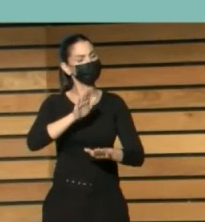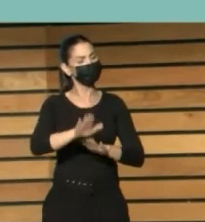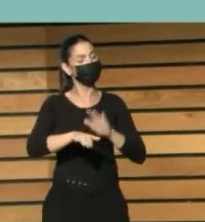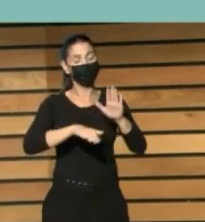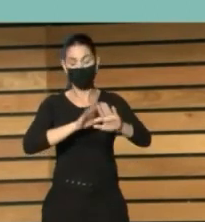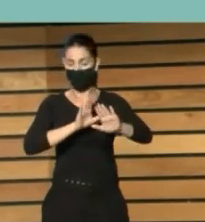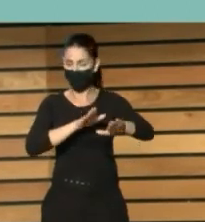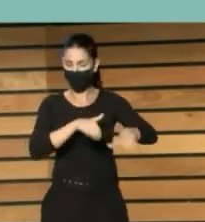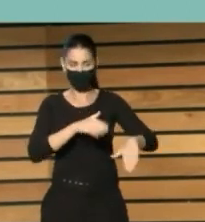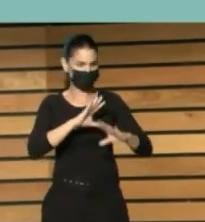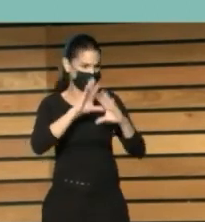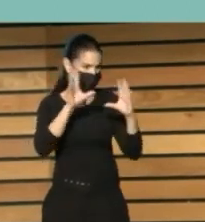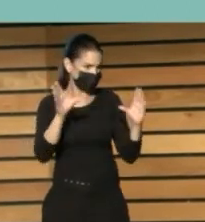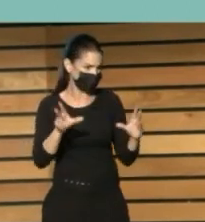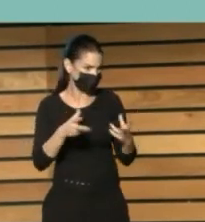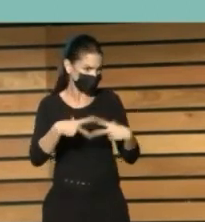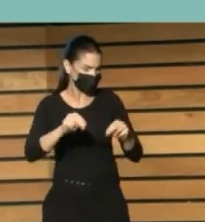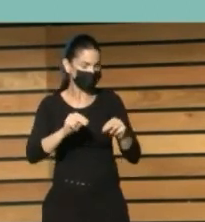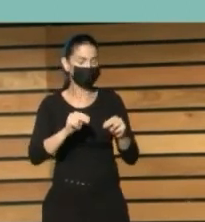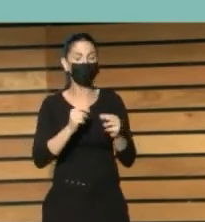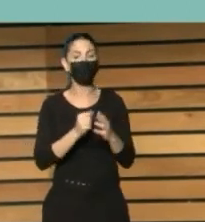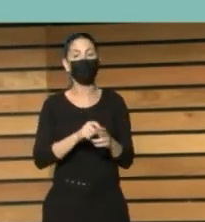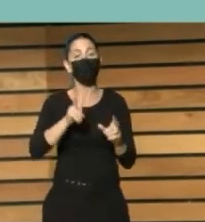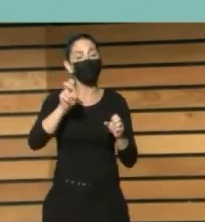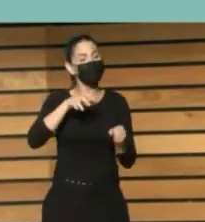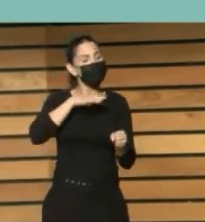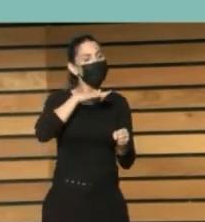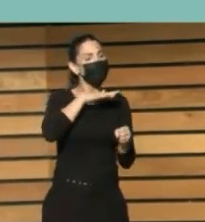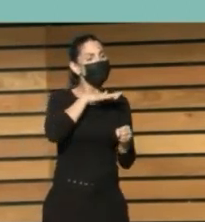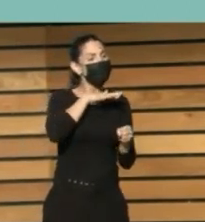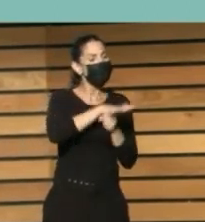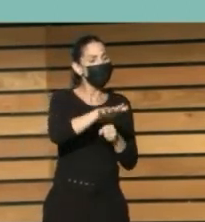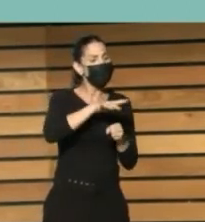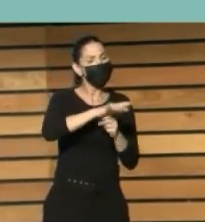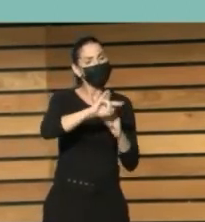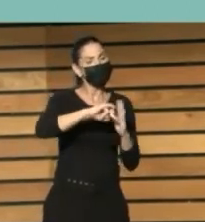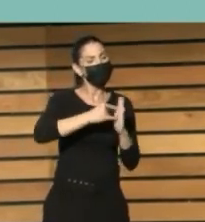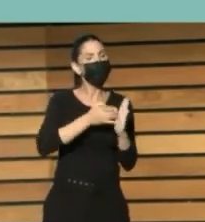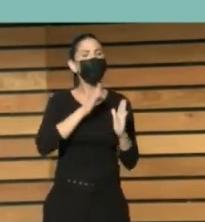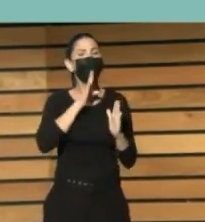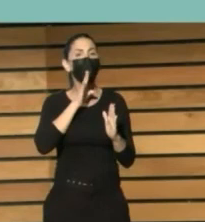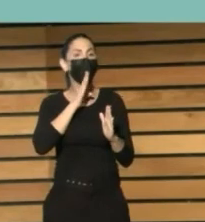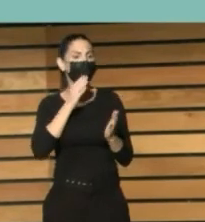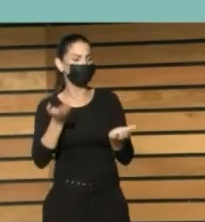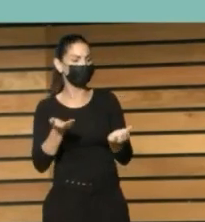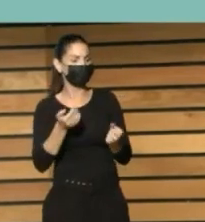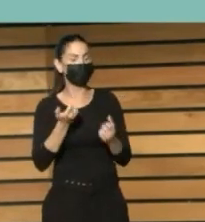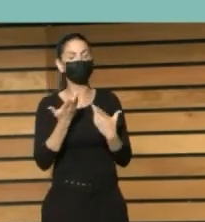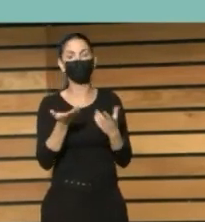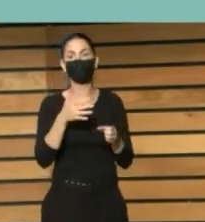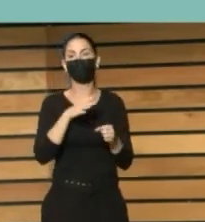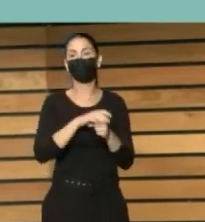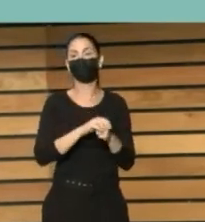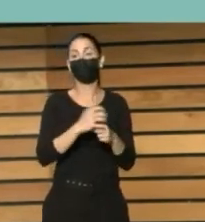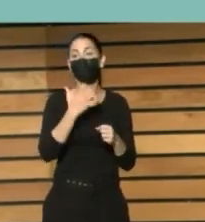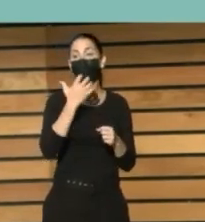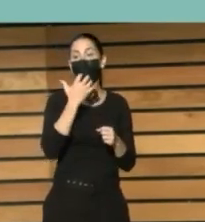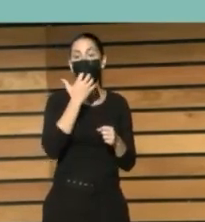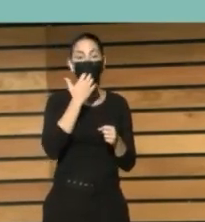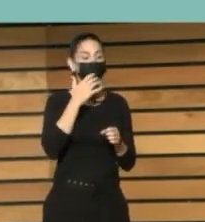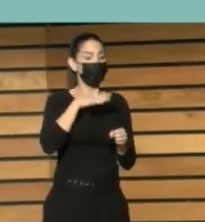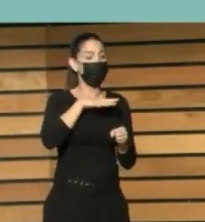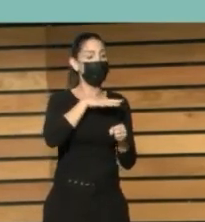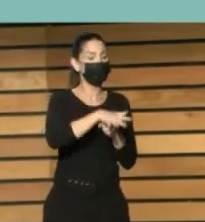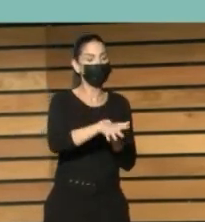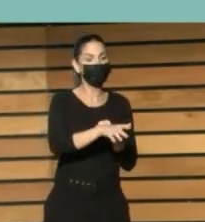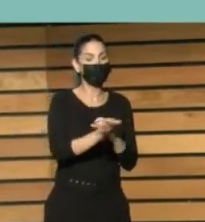ya para terminar, ¿en qué ámbitos hemos aplicado este modelo? Cuando yo os digo que es sistémico, pues hemos aplicado cosas en el ámbito de